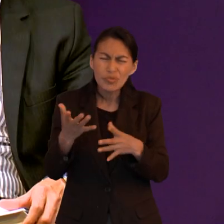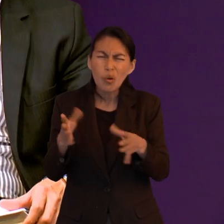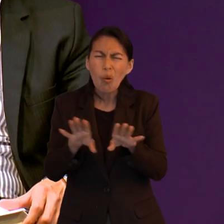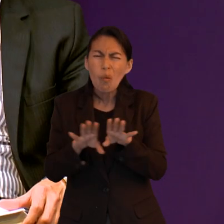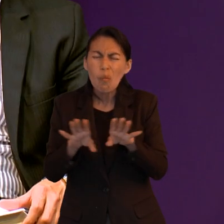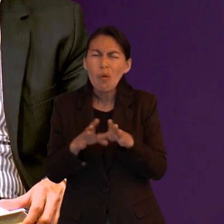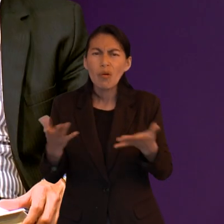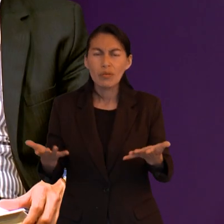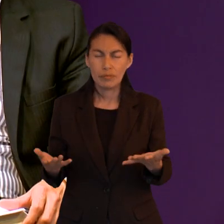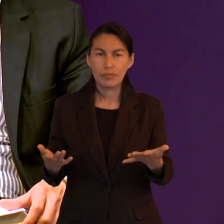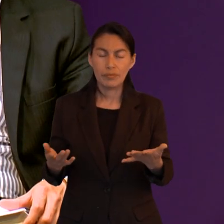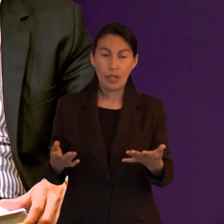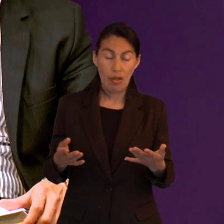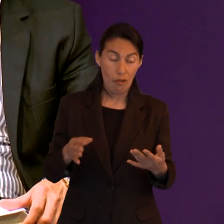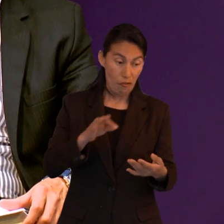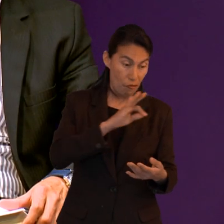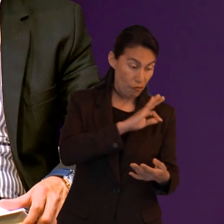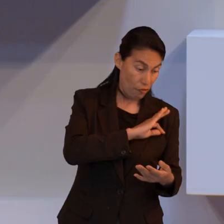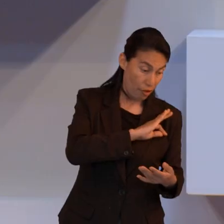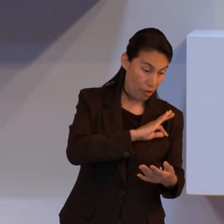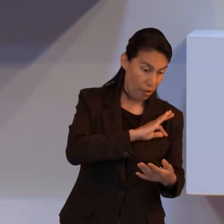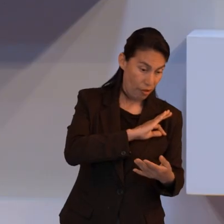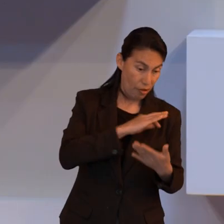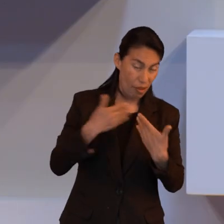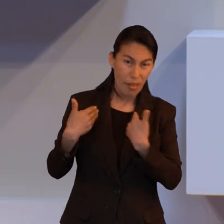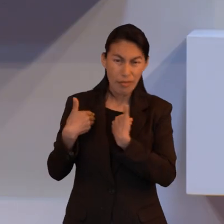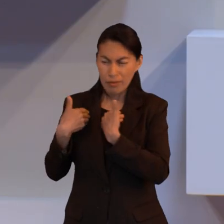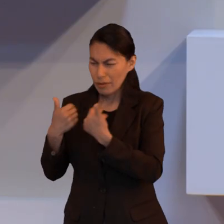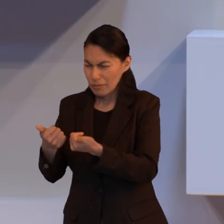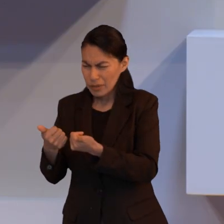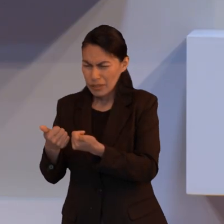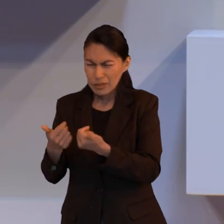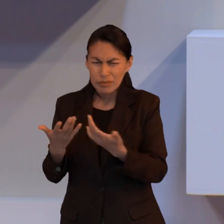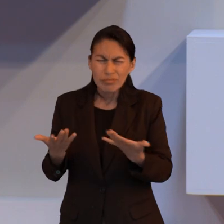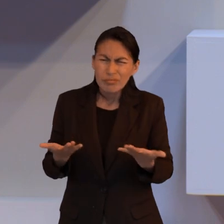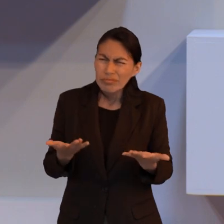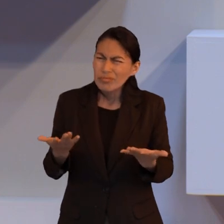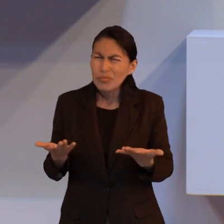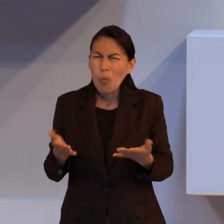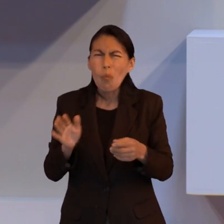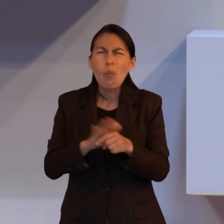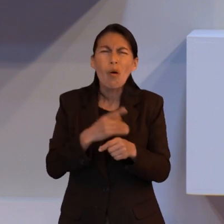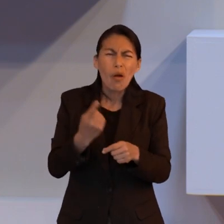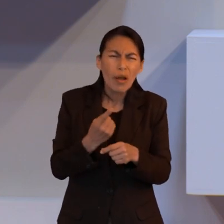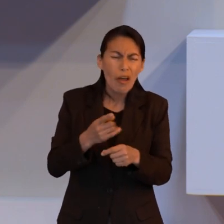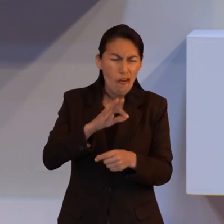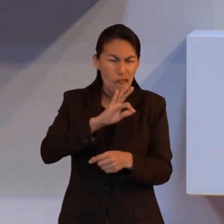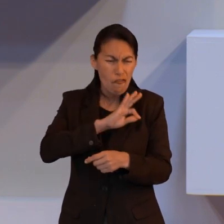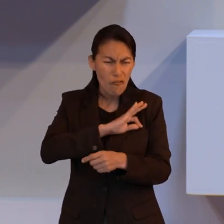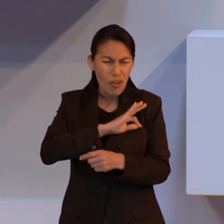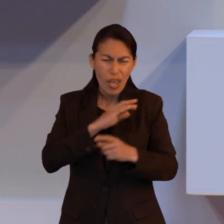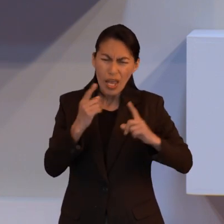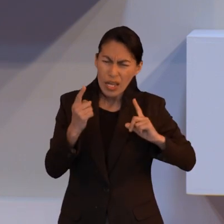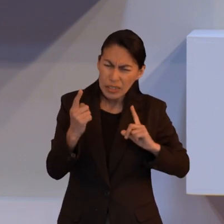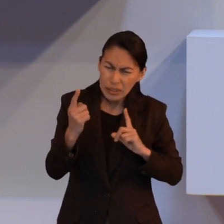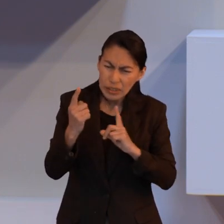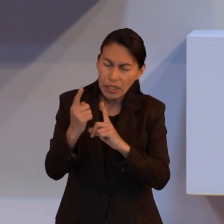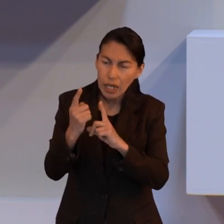comprensión porque la fe a menudo viene antes que el entendimiento es decir porque a veces debemos acercarnos con